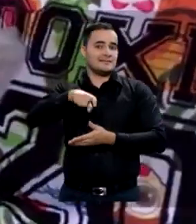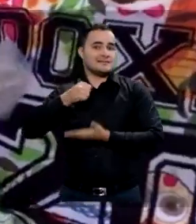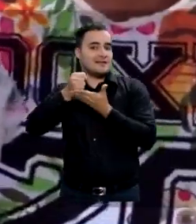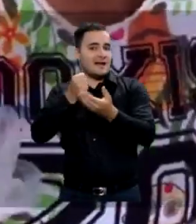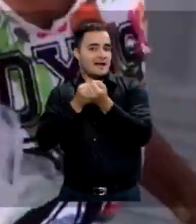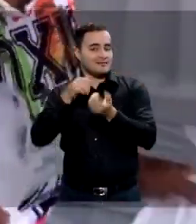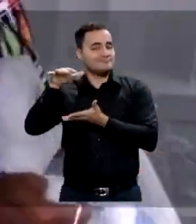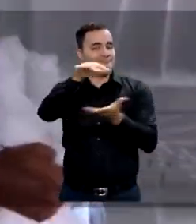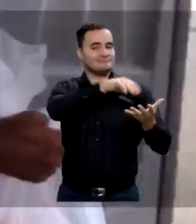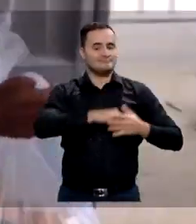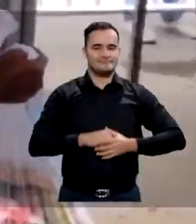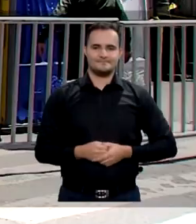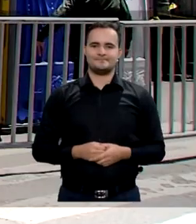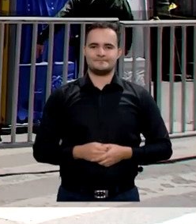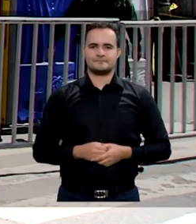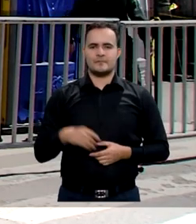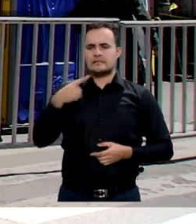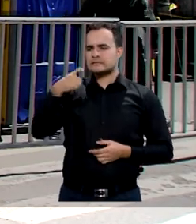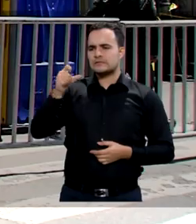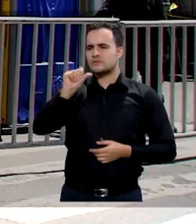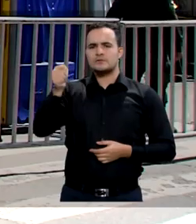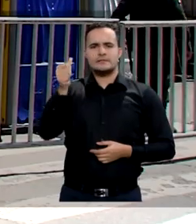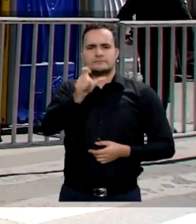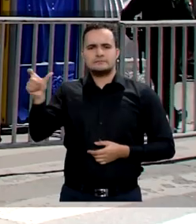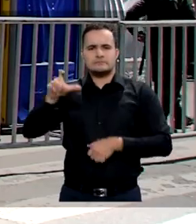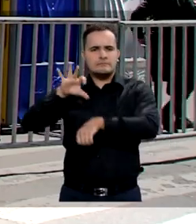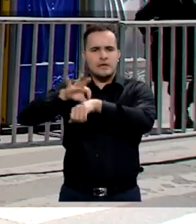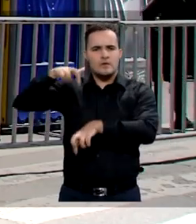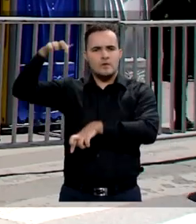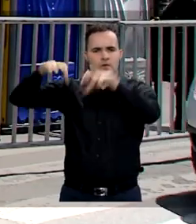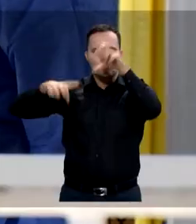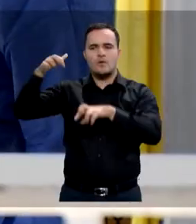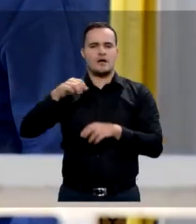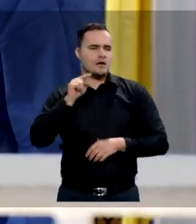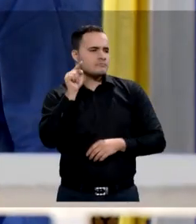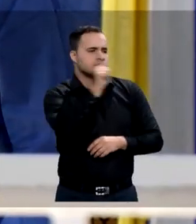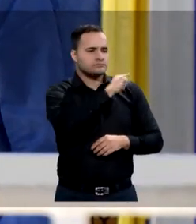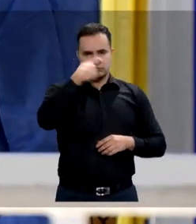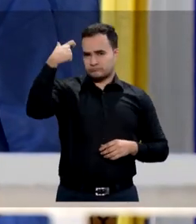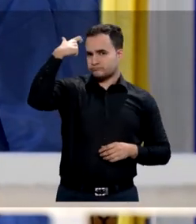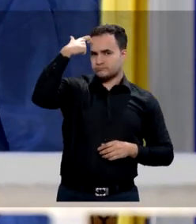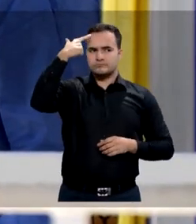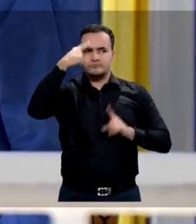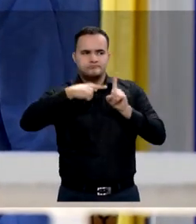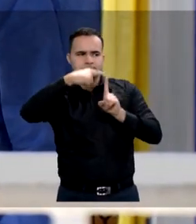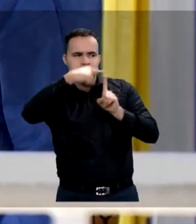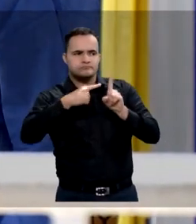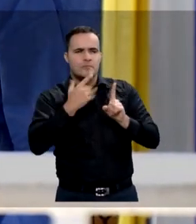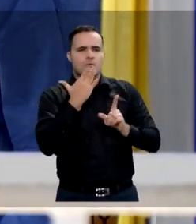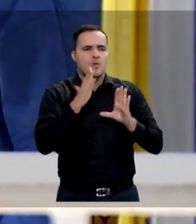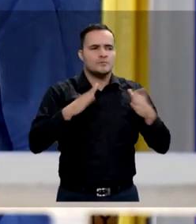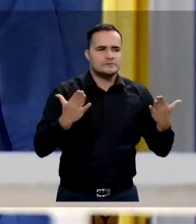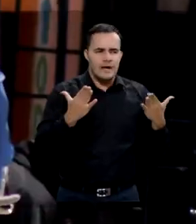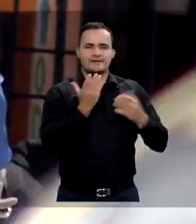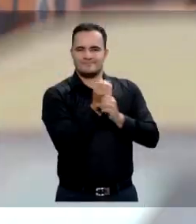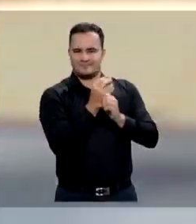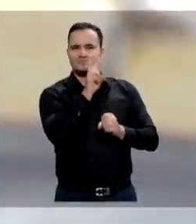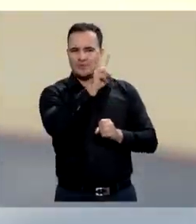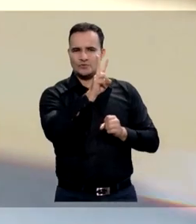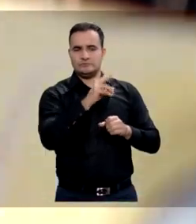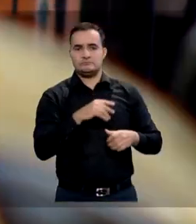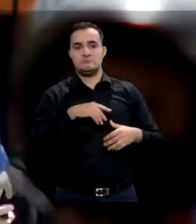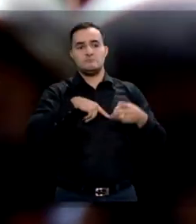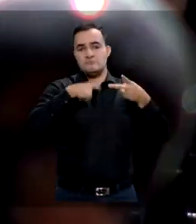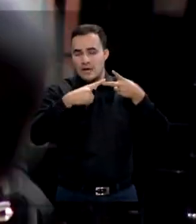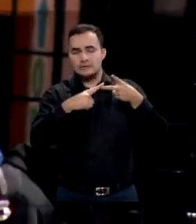necesitando en estos momentos. Un equipo de 110 profesionales en salud monitorea la temperatura a los habitantes de la Comuna 2 y fueron